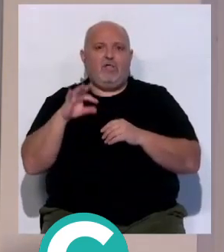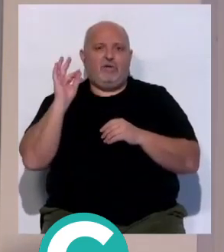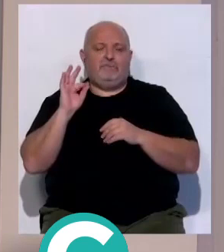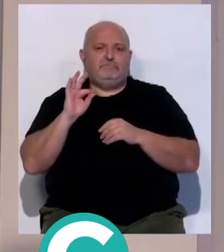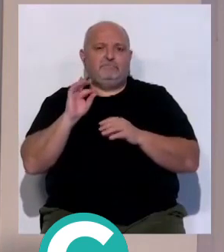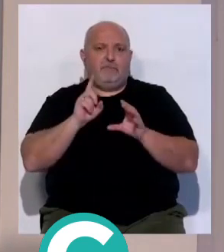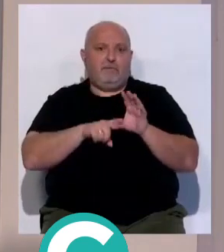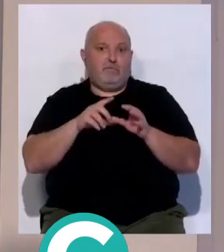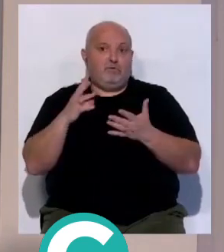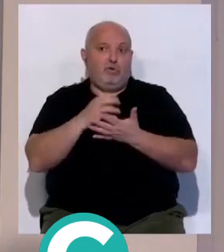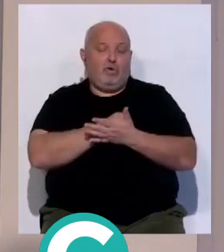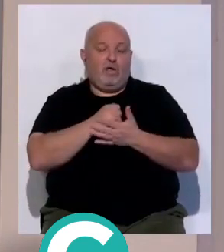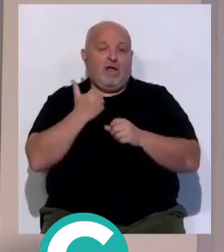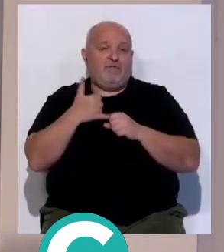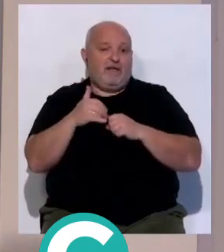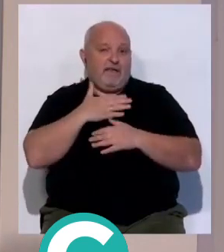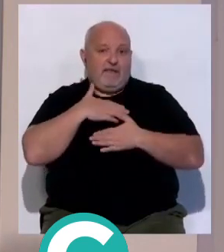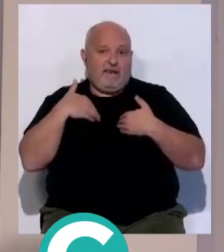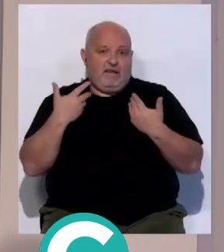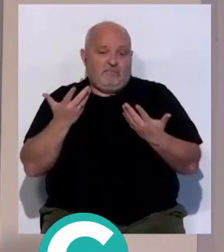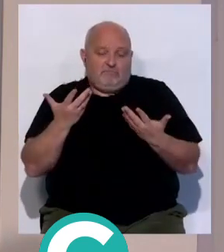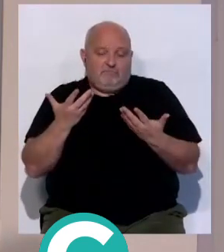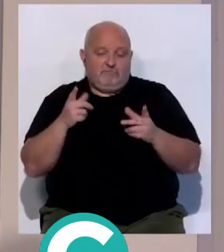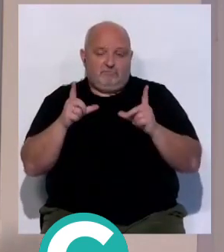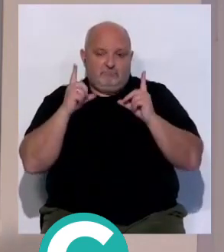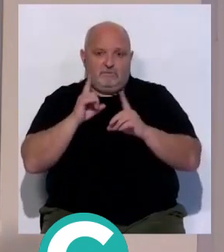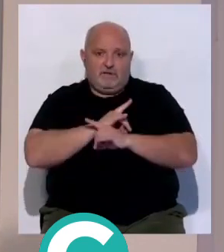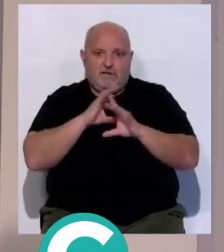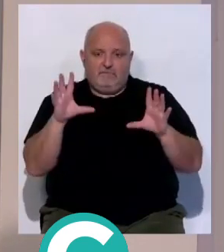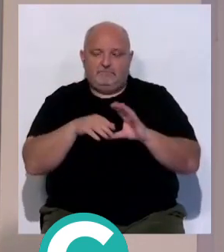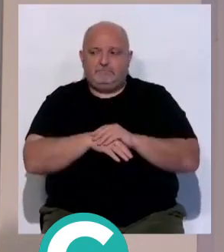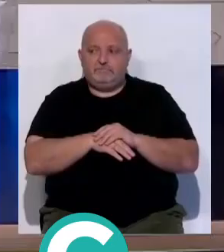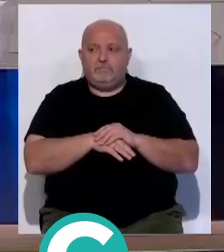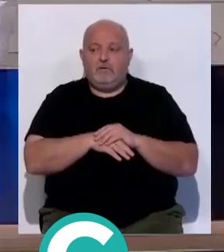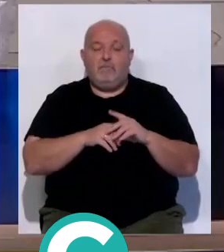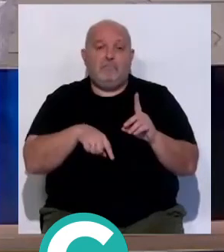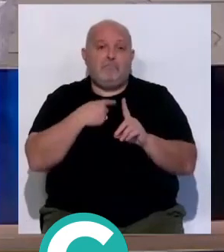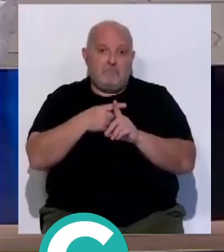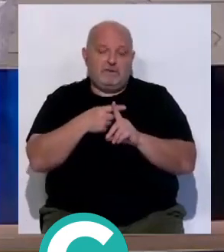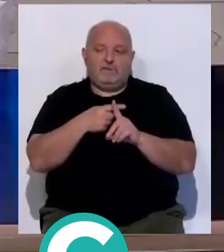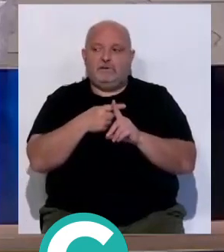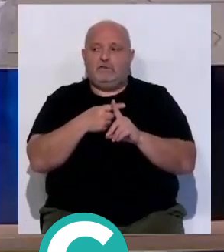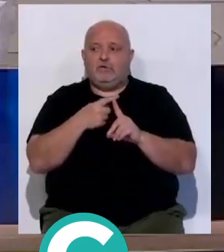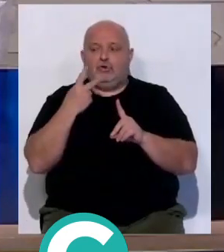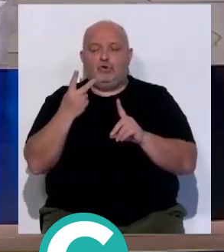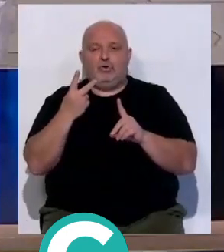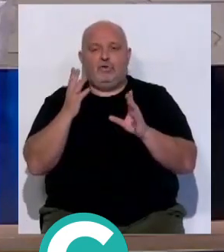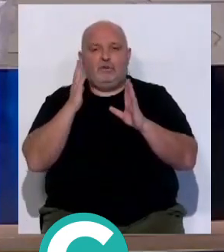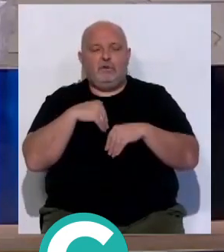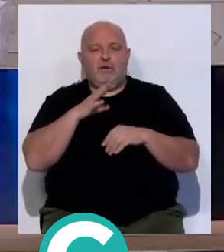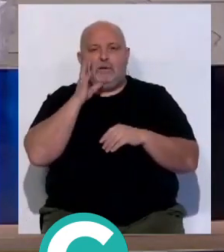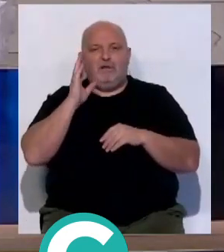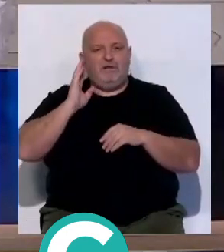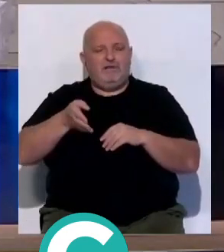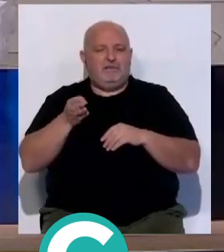la partida, porque todo jugador al final lo que quiere es ser titular. Claro, a esto le sumamos las dos ausencias por